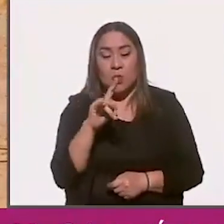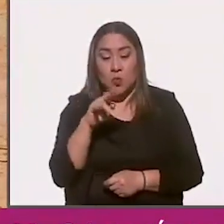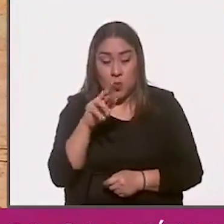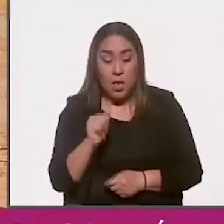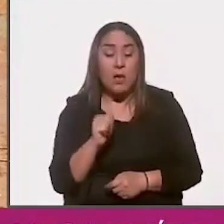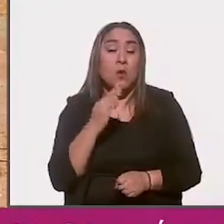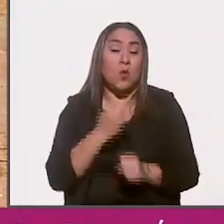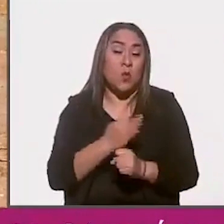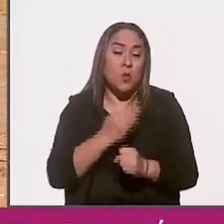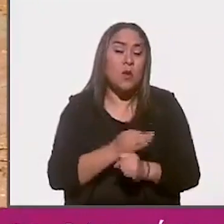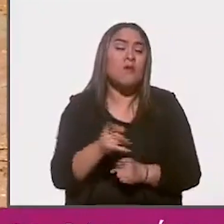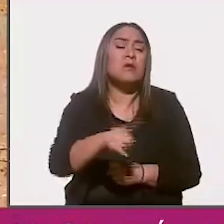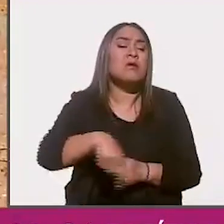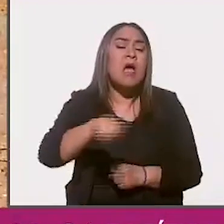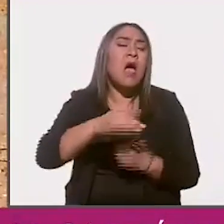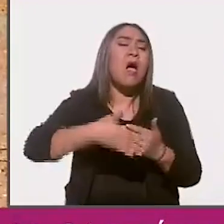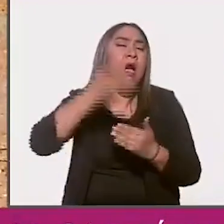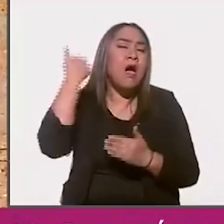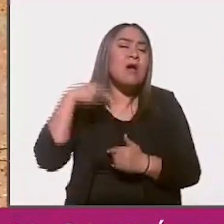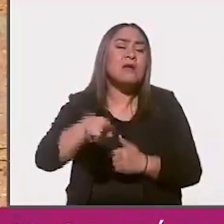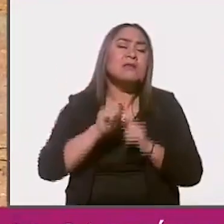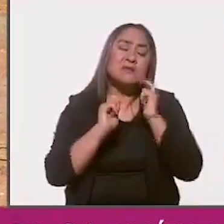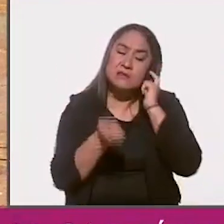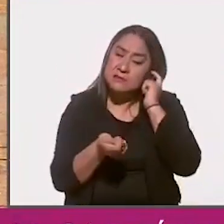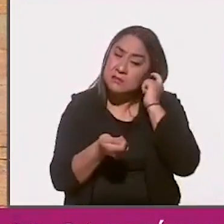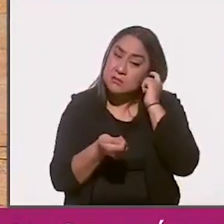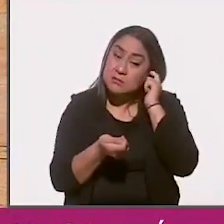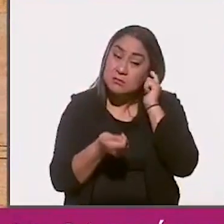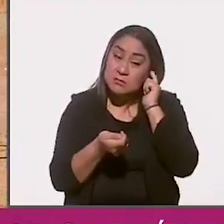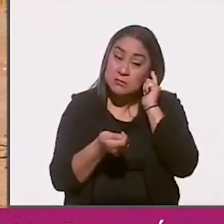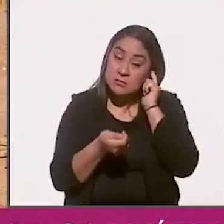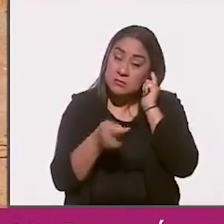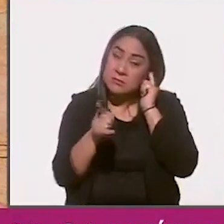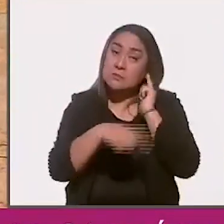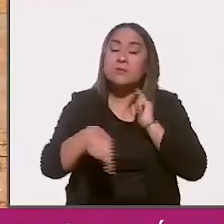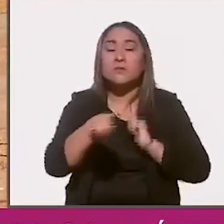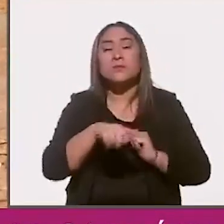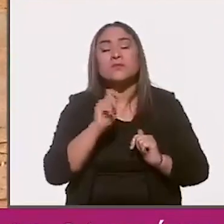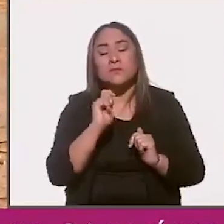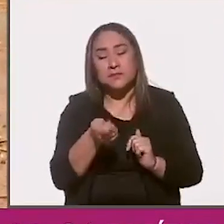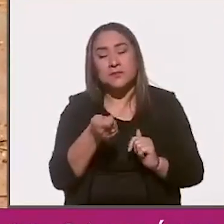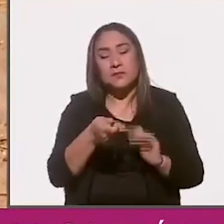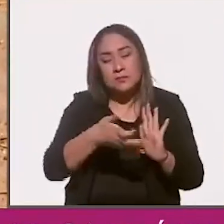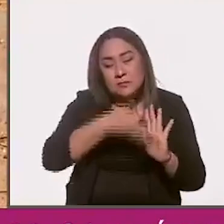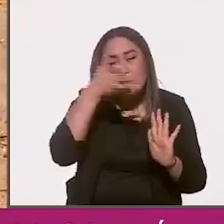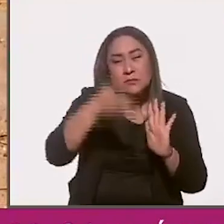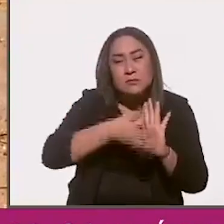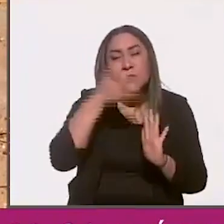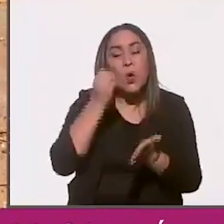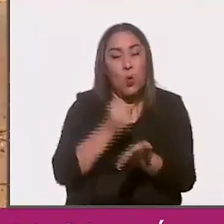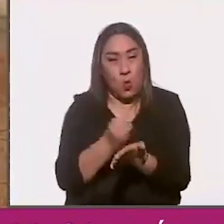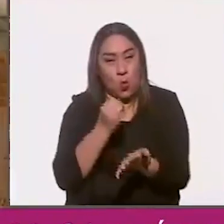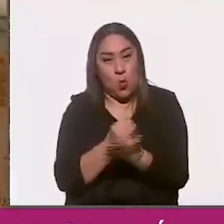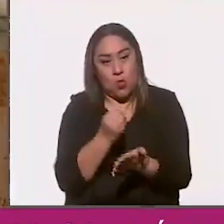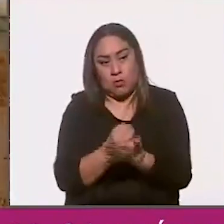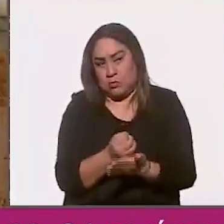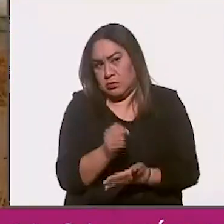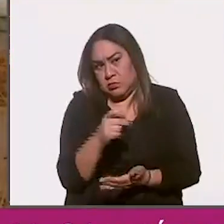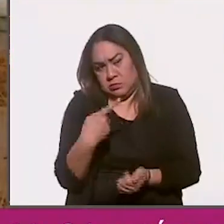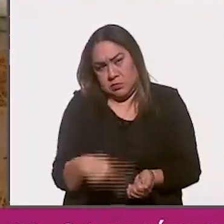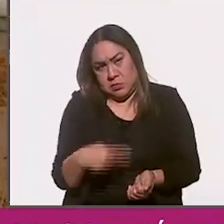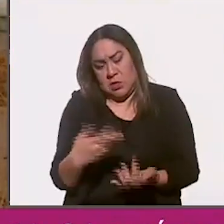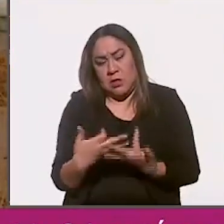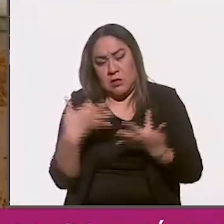prácticamente lo que hacían era donde trabajaban la manera de extracción de oro de nuestras tierras.